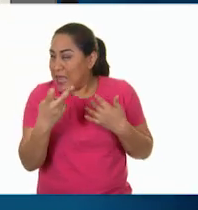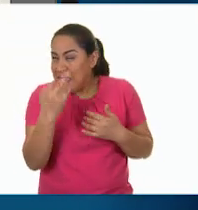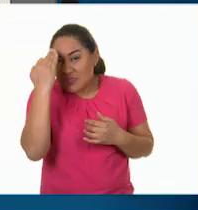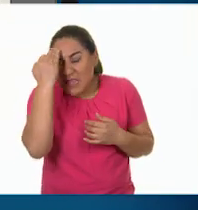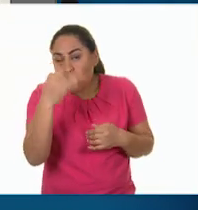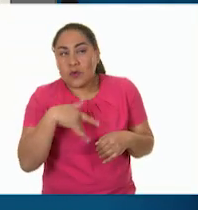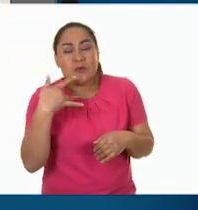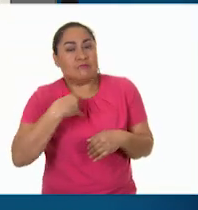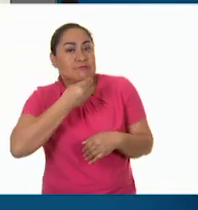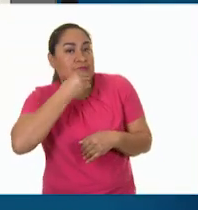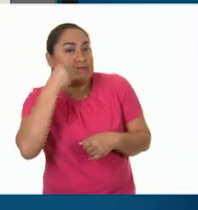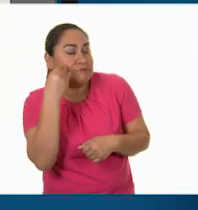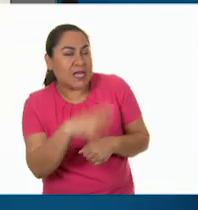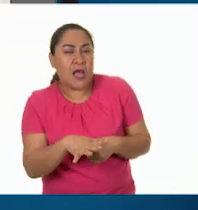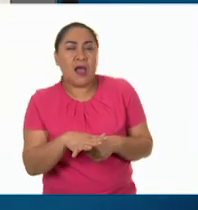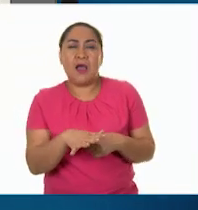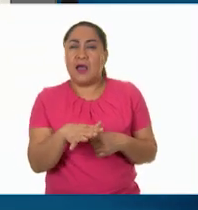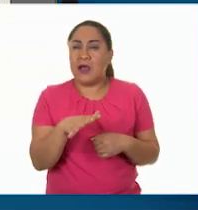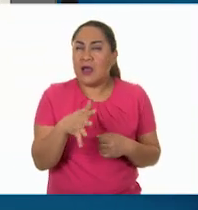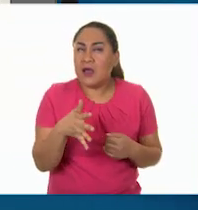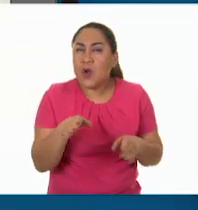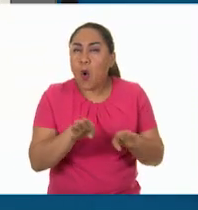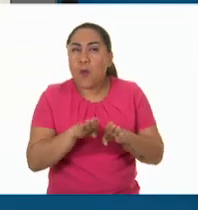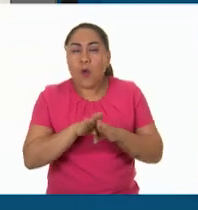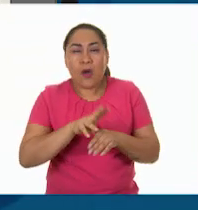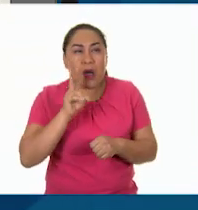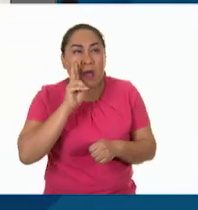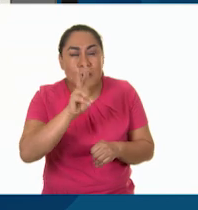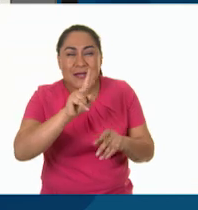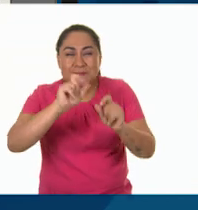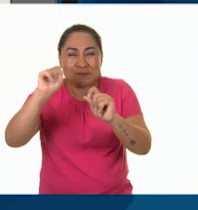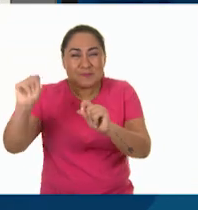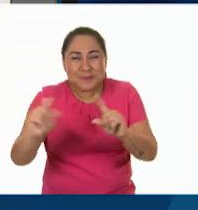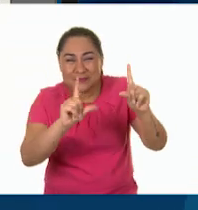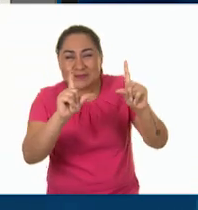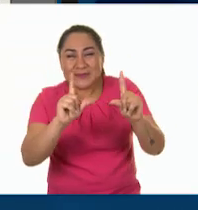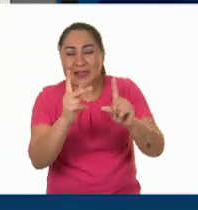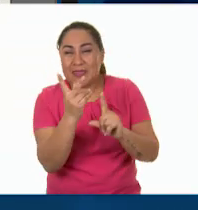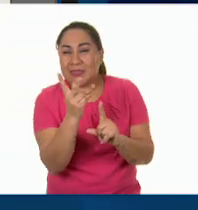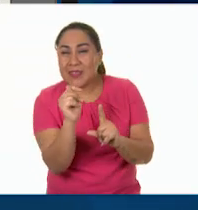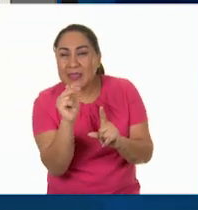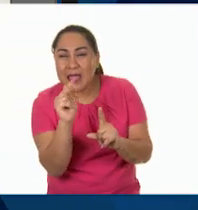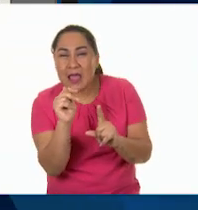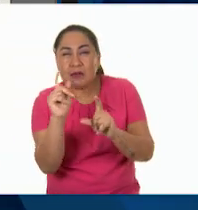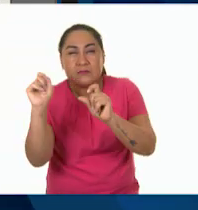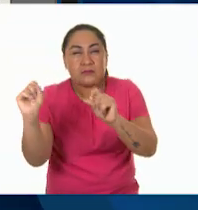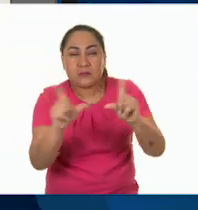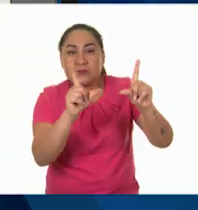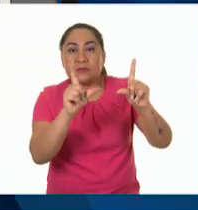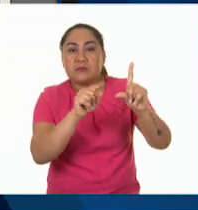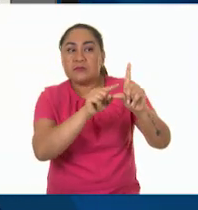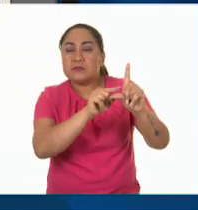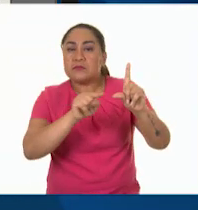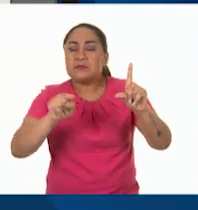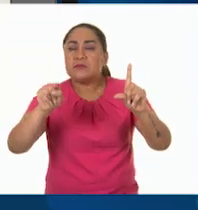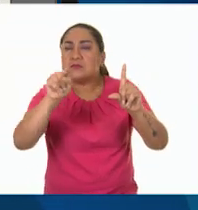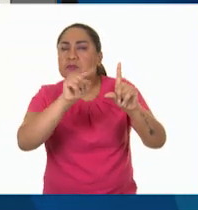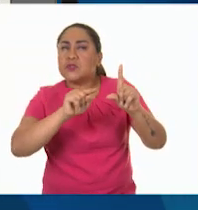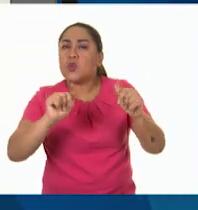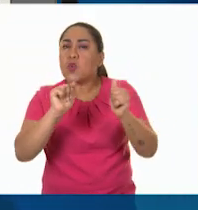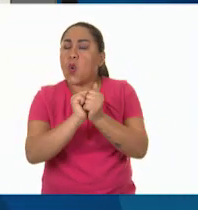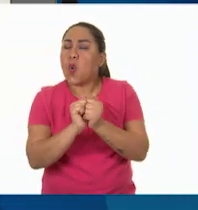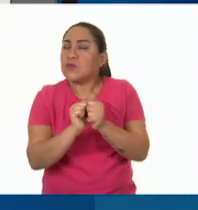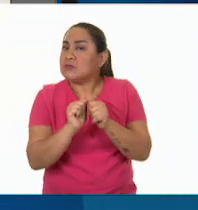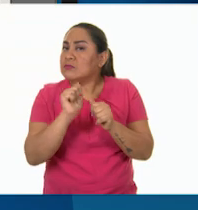emocionante. Seguro se sintió como si al final las imágenes en la pantalla pudieran plasmar el mundo con